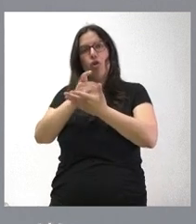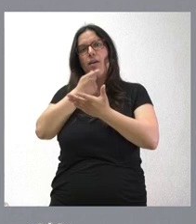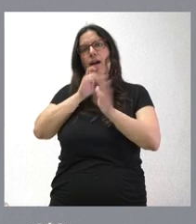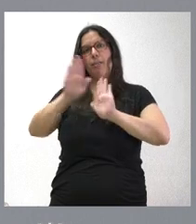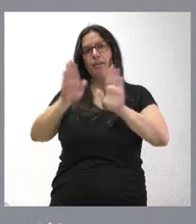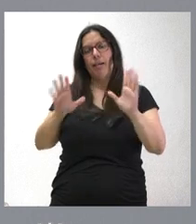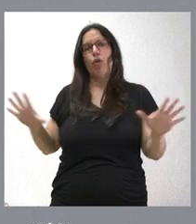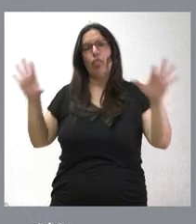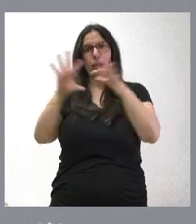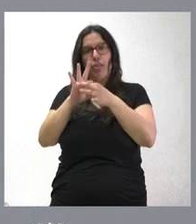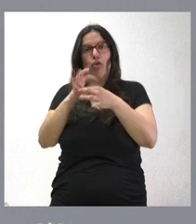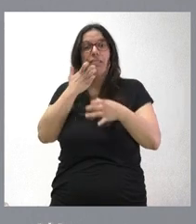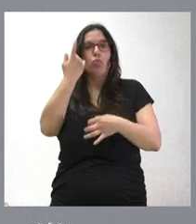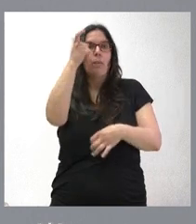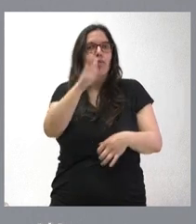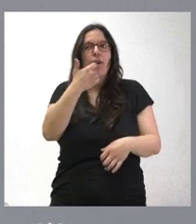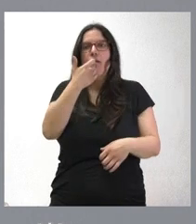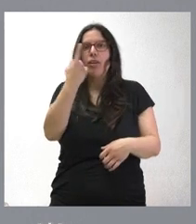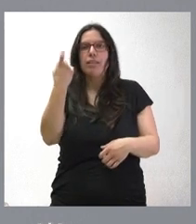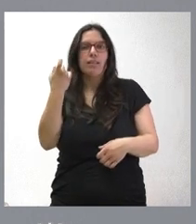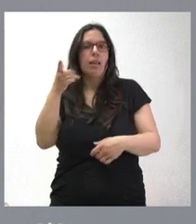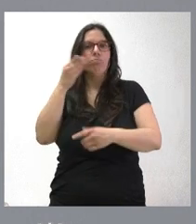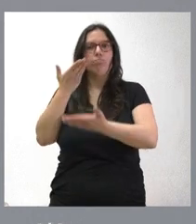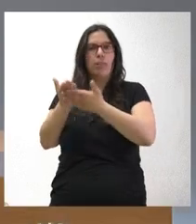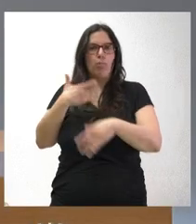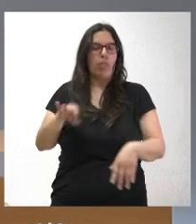conciliación para si alguna persona quiere disponer del mismo.